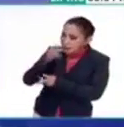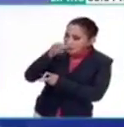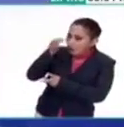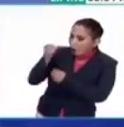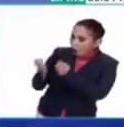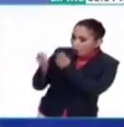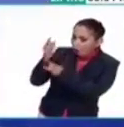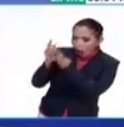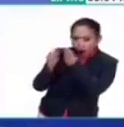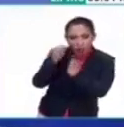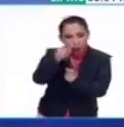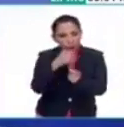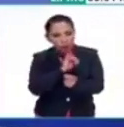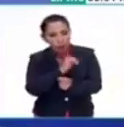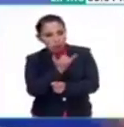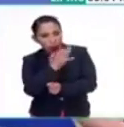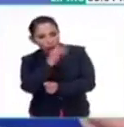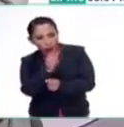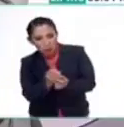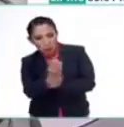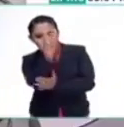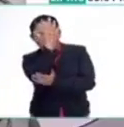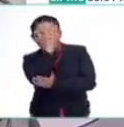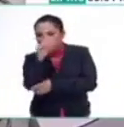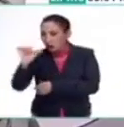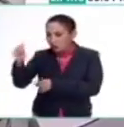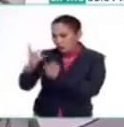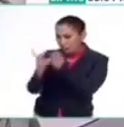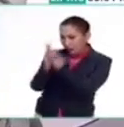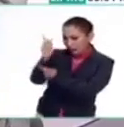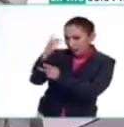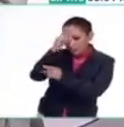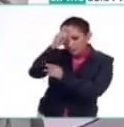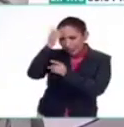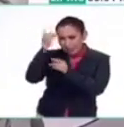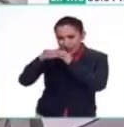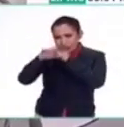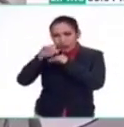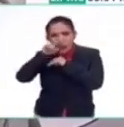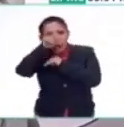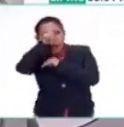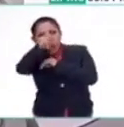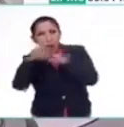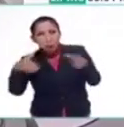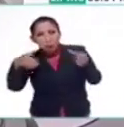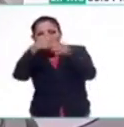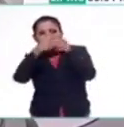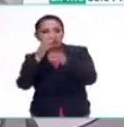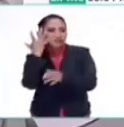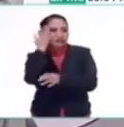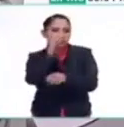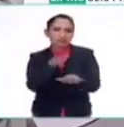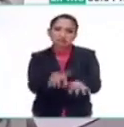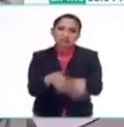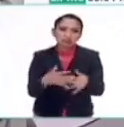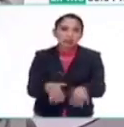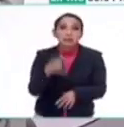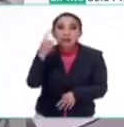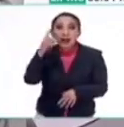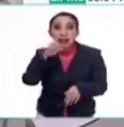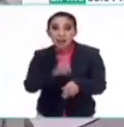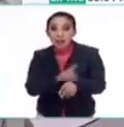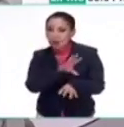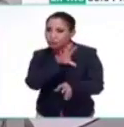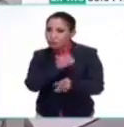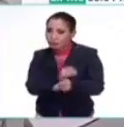y de repente vemos una yuca y de repente vemos otras plantas del desierto y al fondo los volcanes, es excepcional. Y para que el día sea